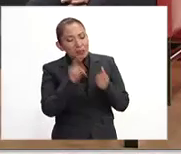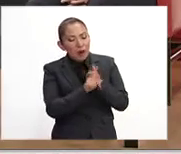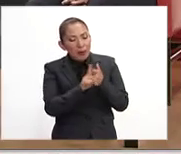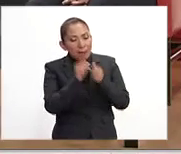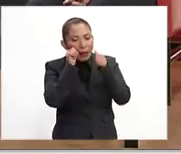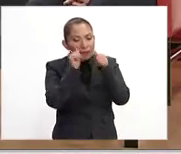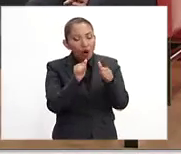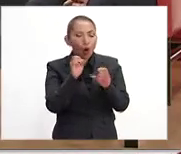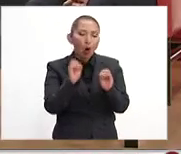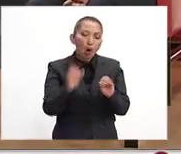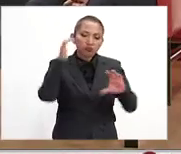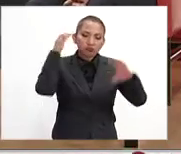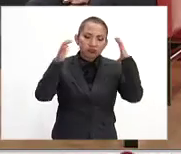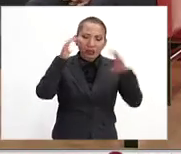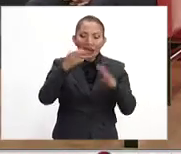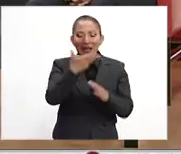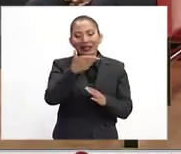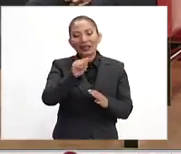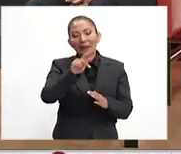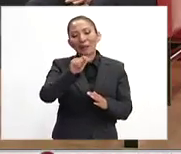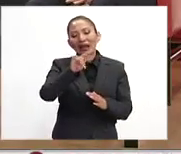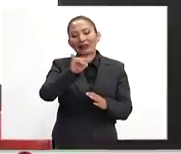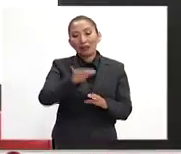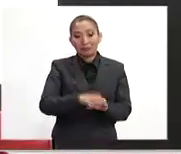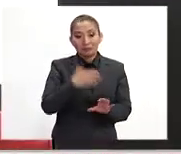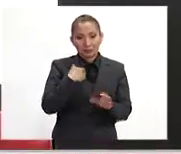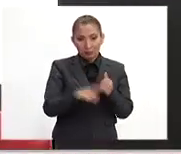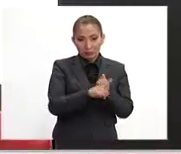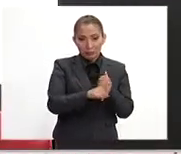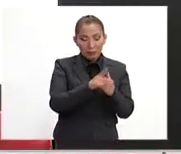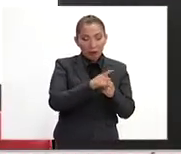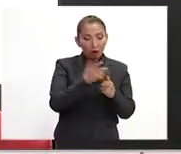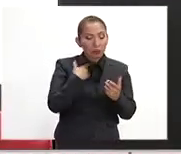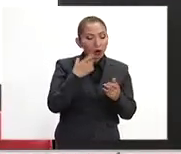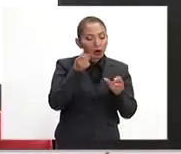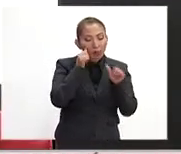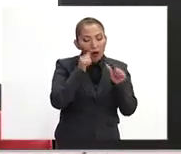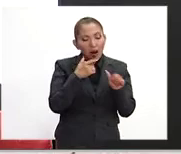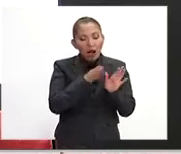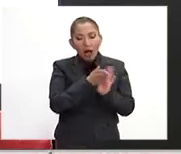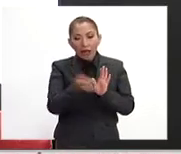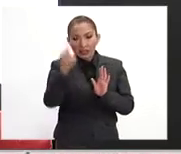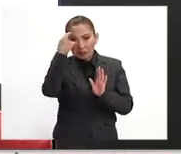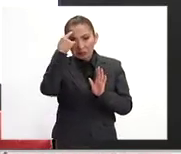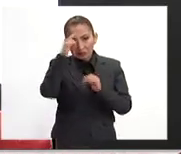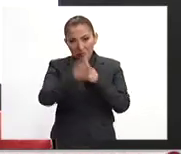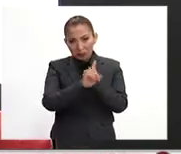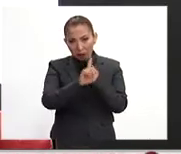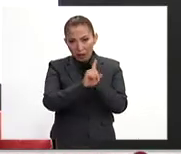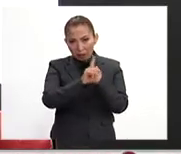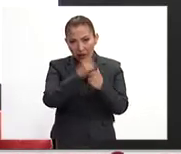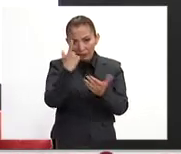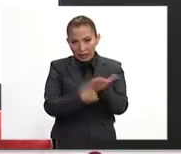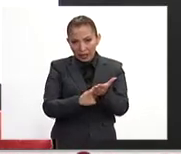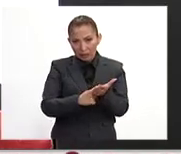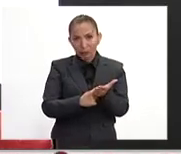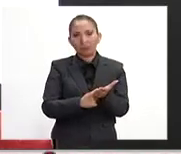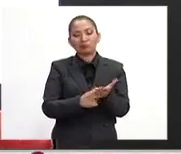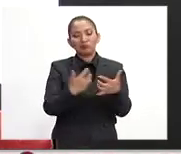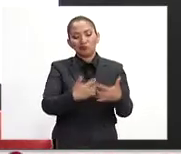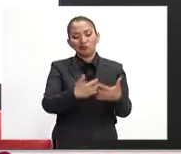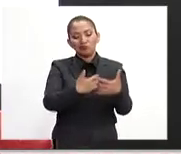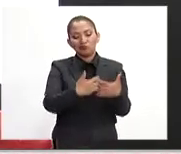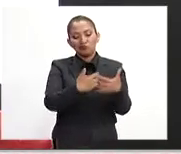hiperactividad. Claro, bueno, el trastorno por déficit de atención e hiperactividad es un problema neurobiológico, sucede en el cerebro de las personas,